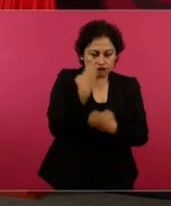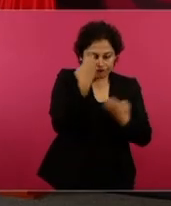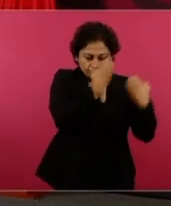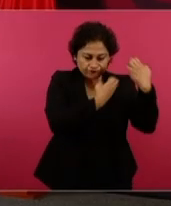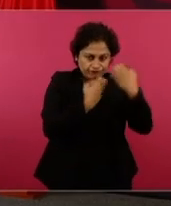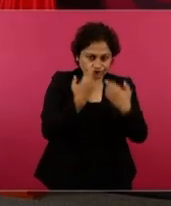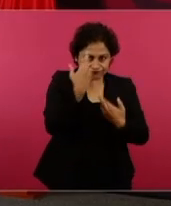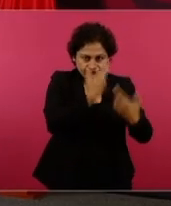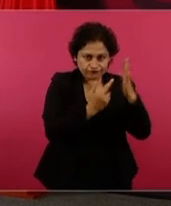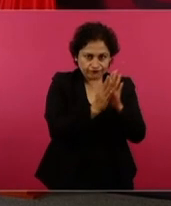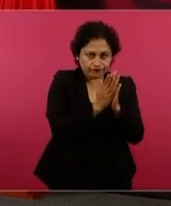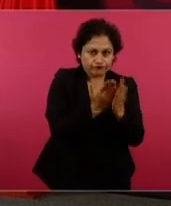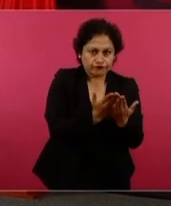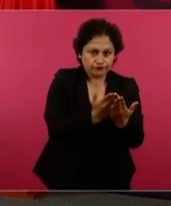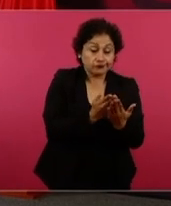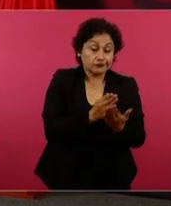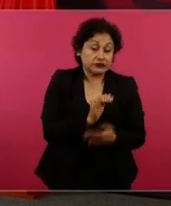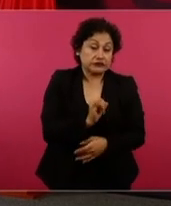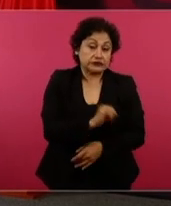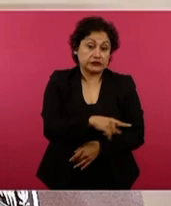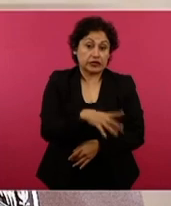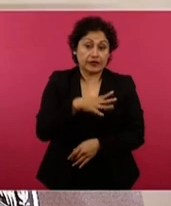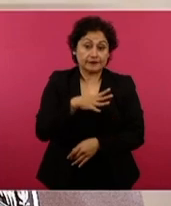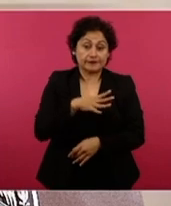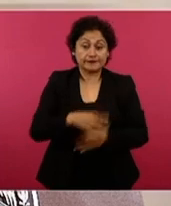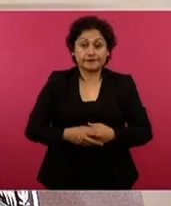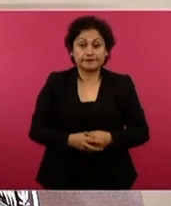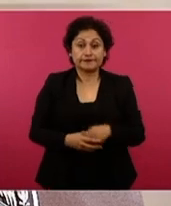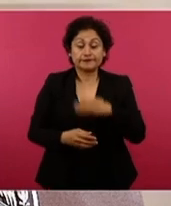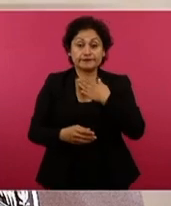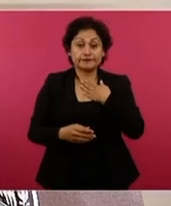de texto gratuito. Y bueno,